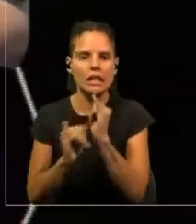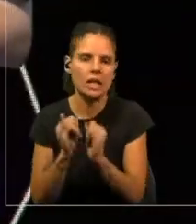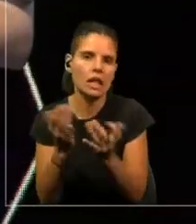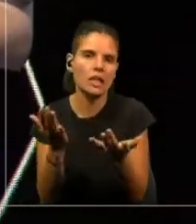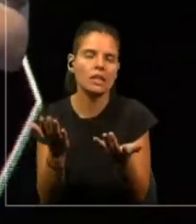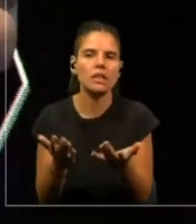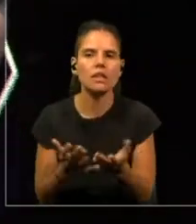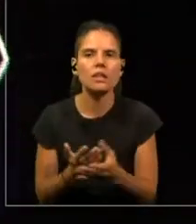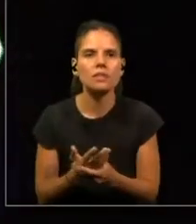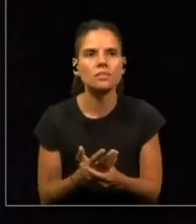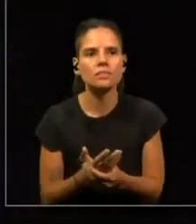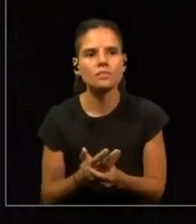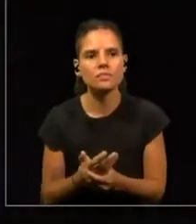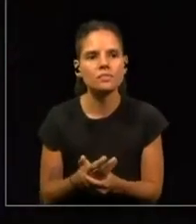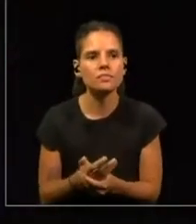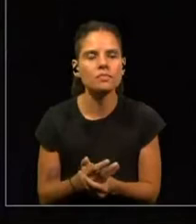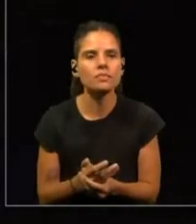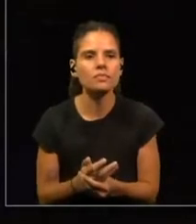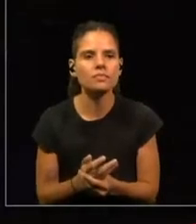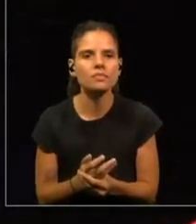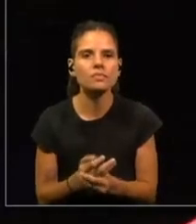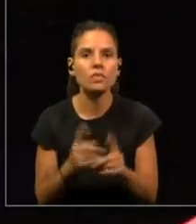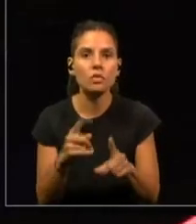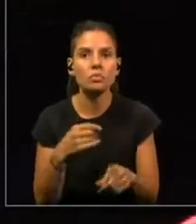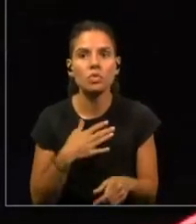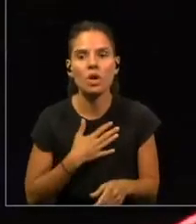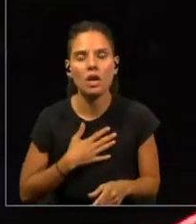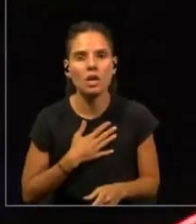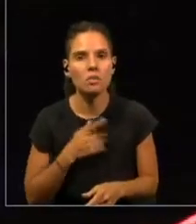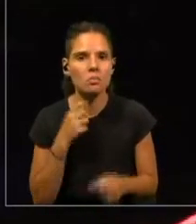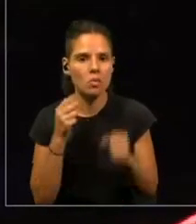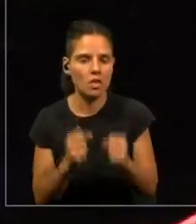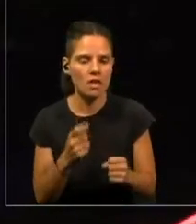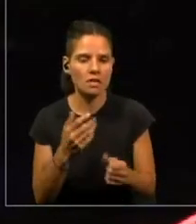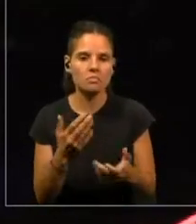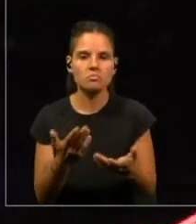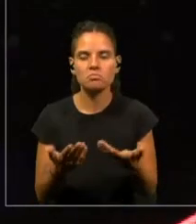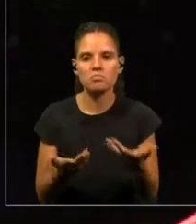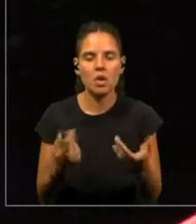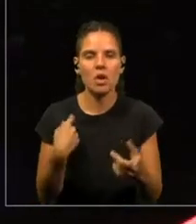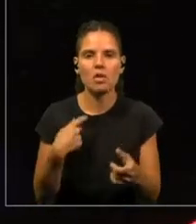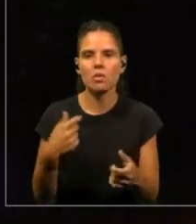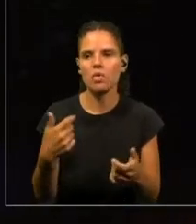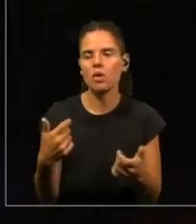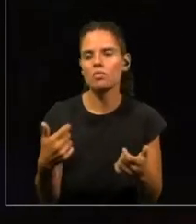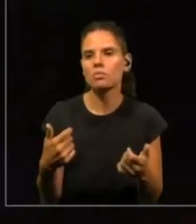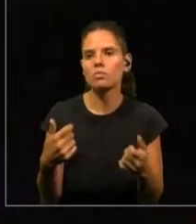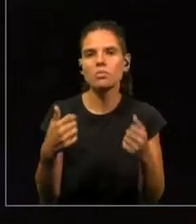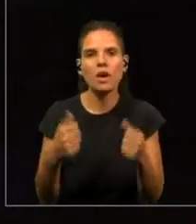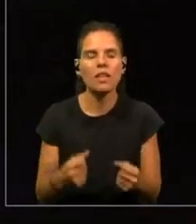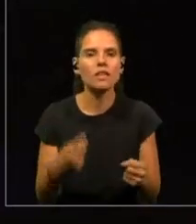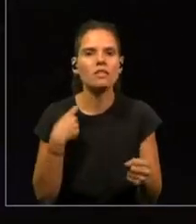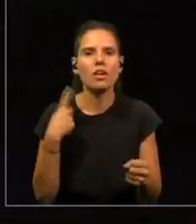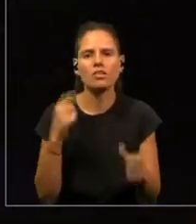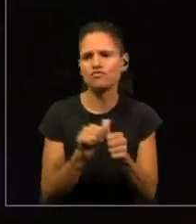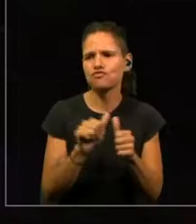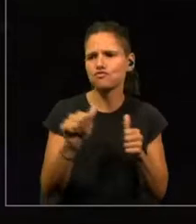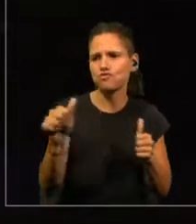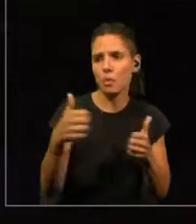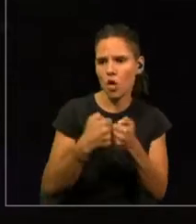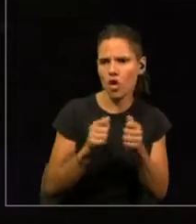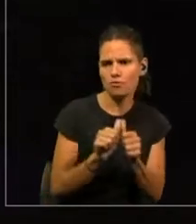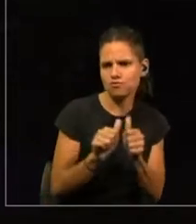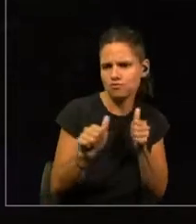vez quieres ser capaz de interactuar con tu pareja remotamente. También se